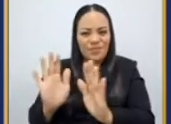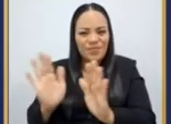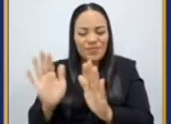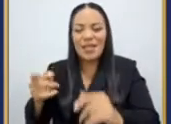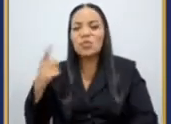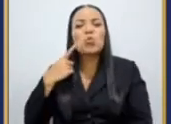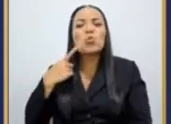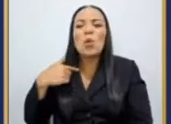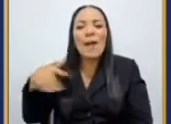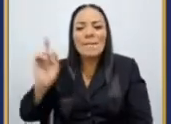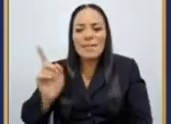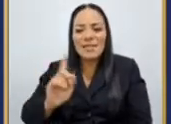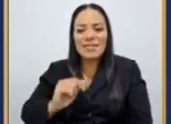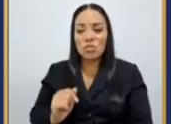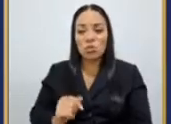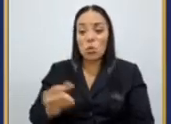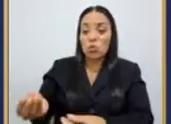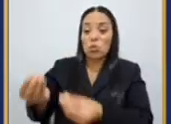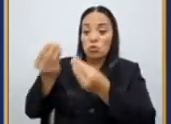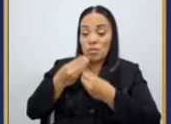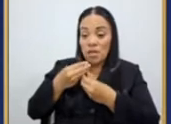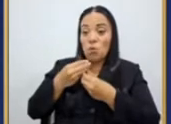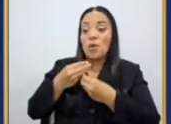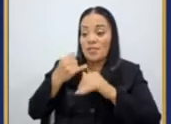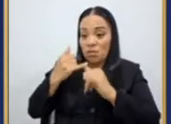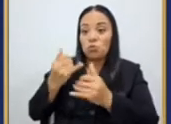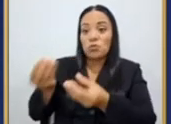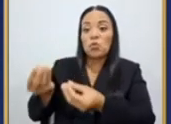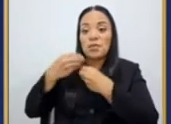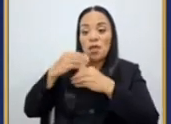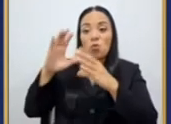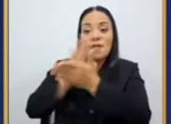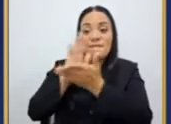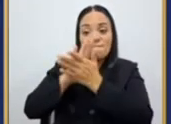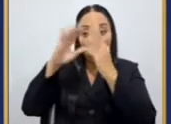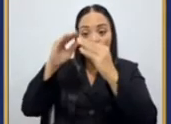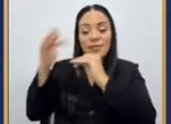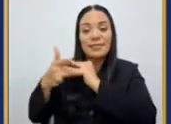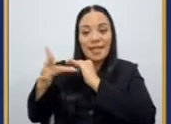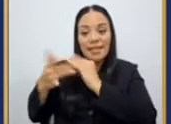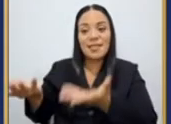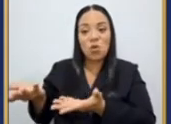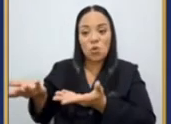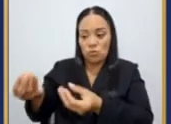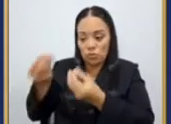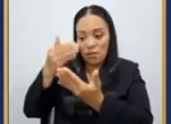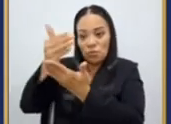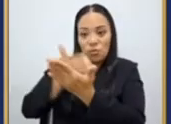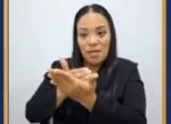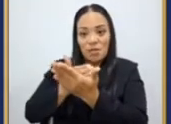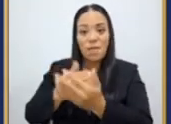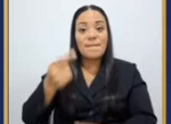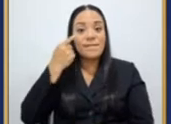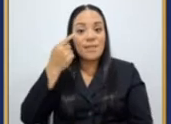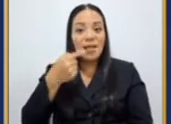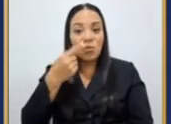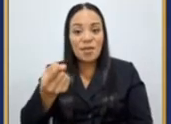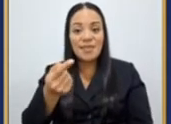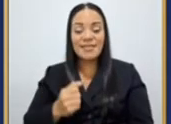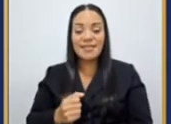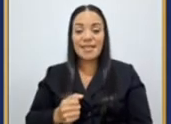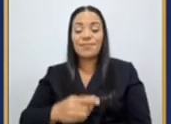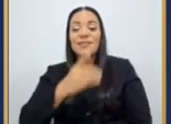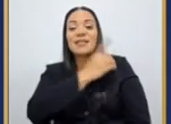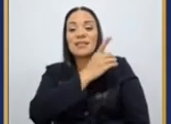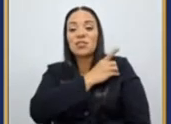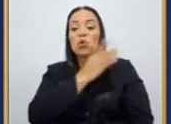nosotros nos llegaron las denuncias y los informes técnicos. ¿Vean lo que dice la Dirección